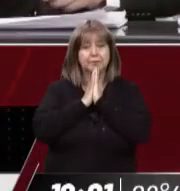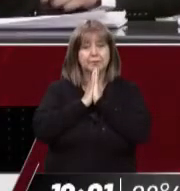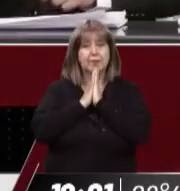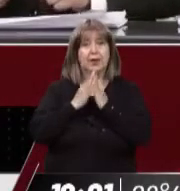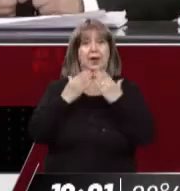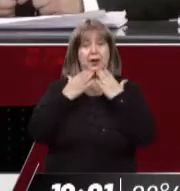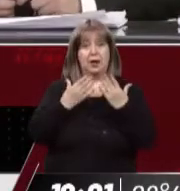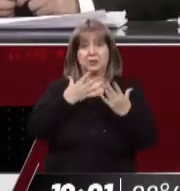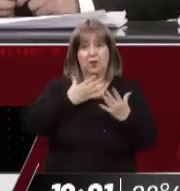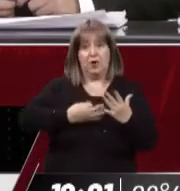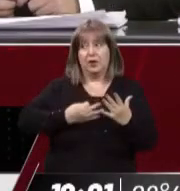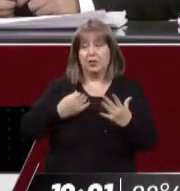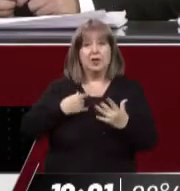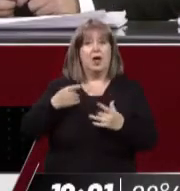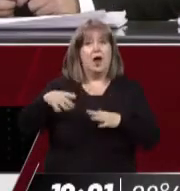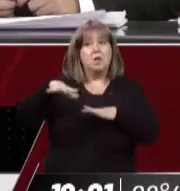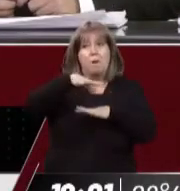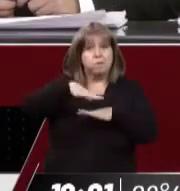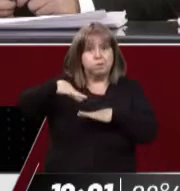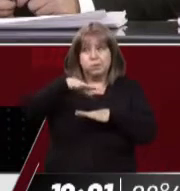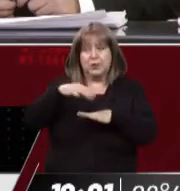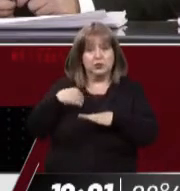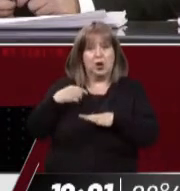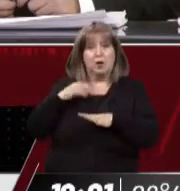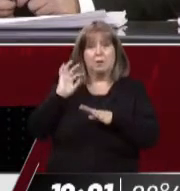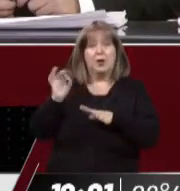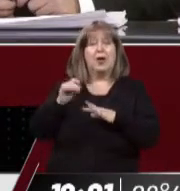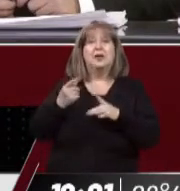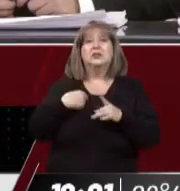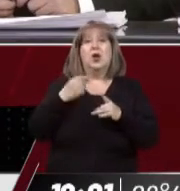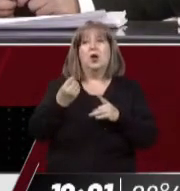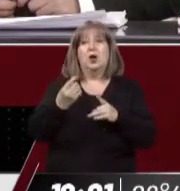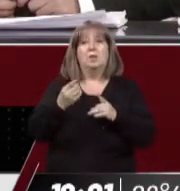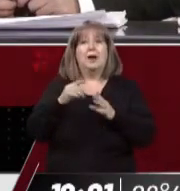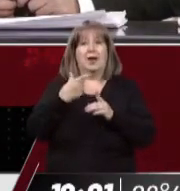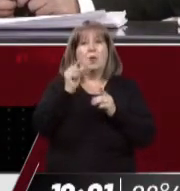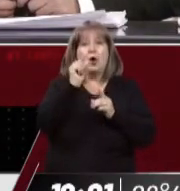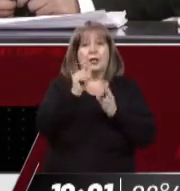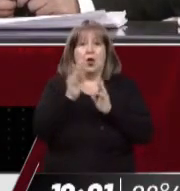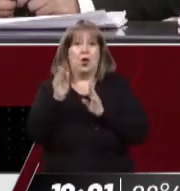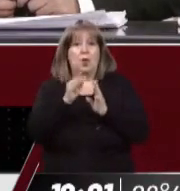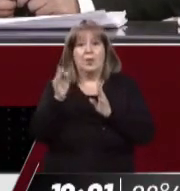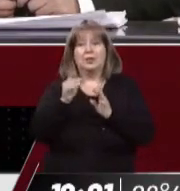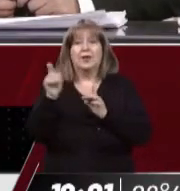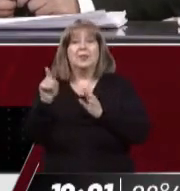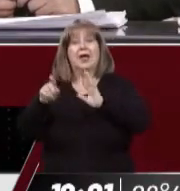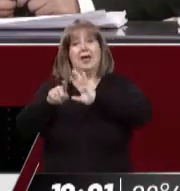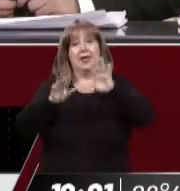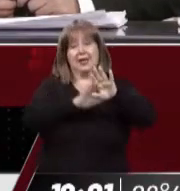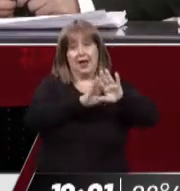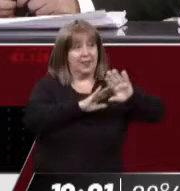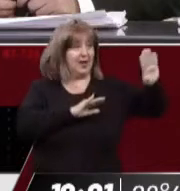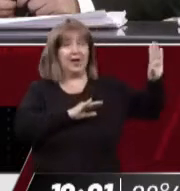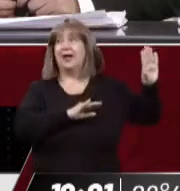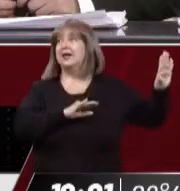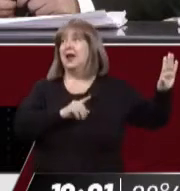Gracias, chicos. Estamos en uno de los epicentros. Les voy a decir los puntos cardinales porque nos vamos a mover muy poquito. A mi izquierda lo que